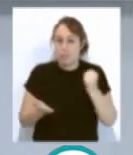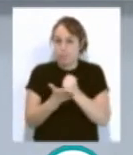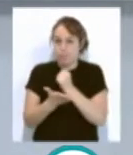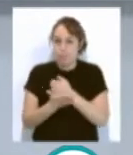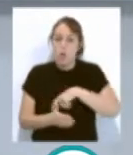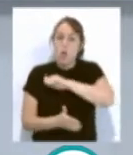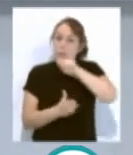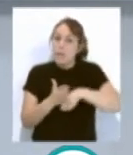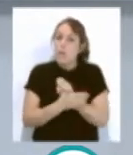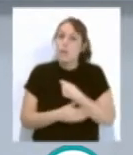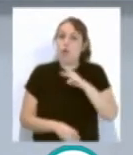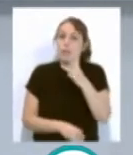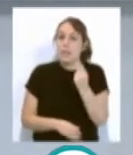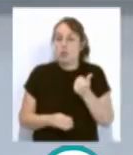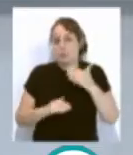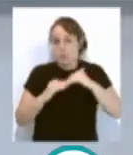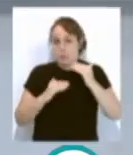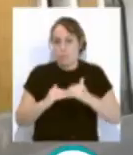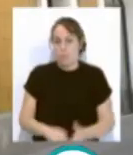una estancia de un mínimo de tres noches.